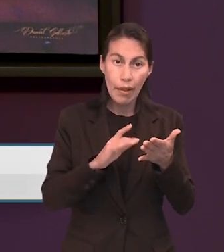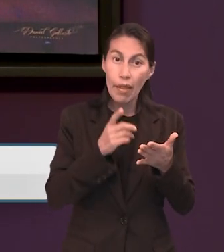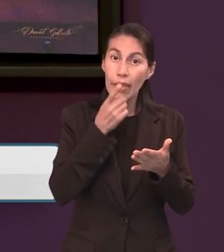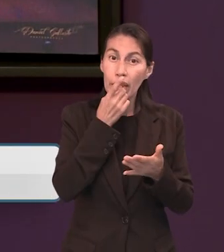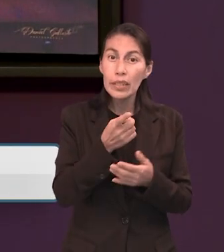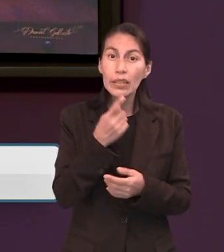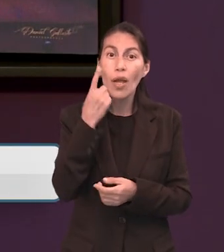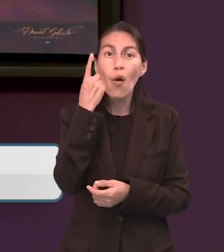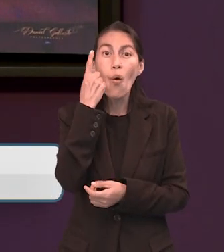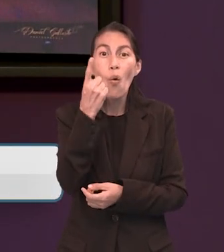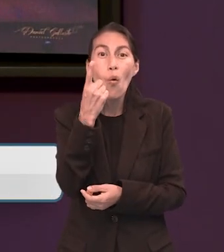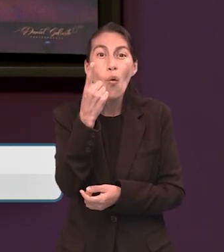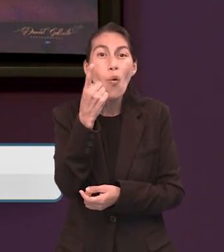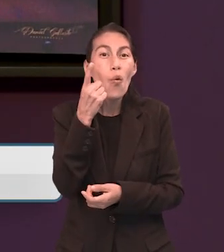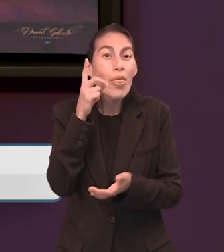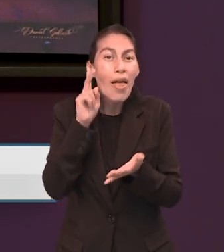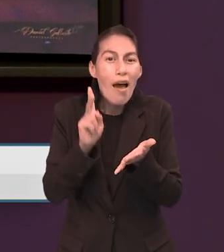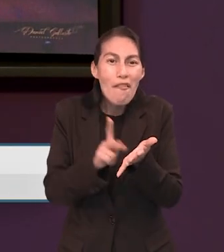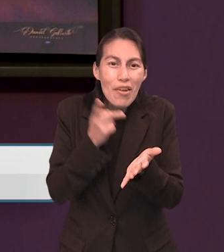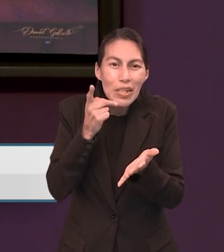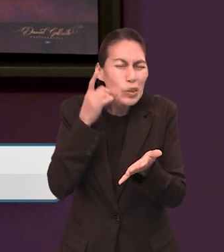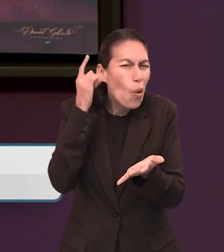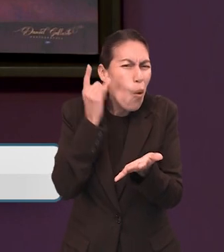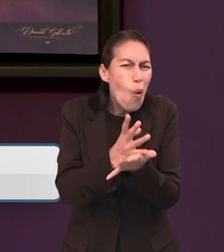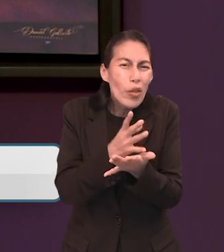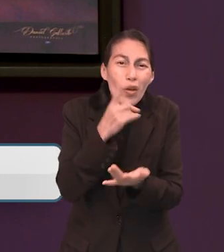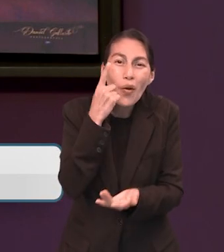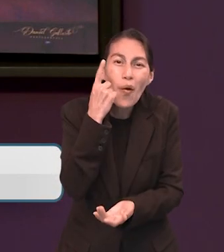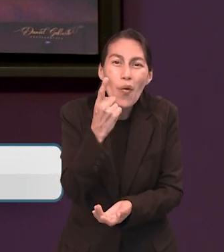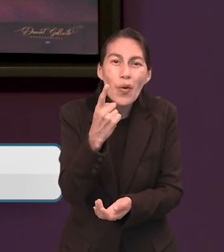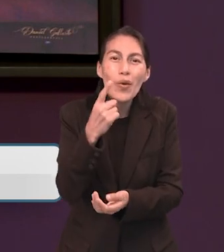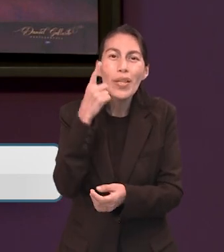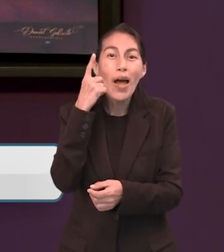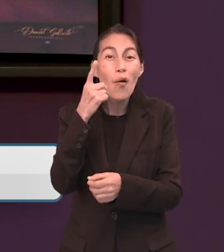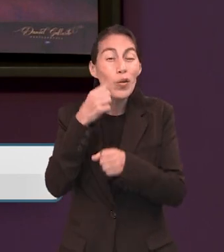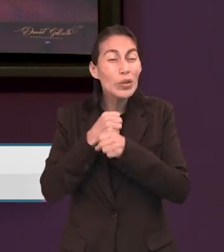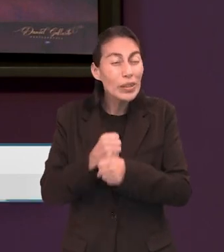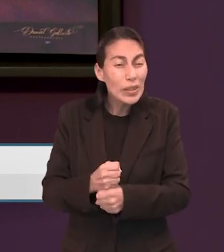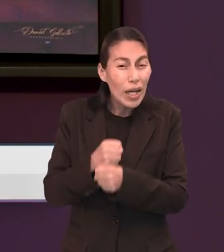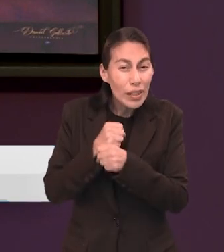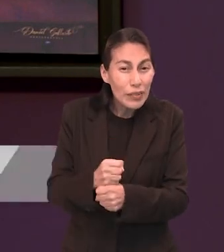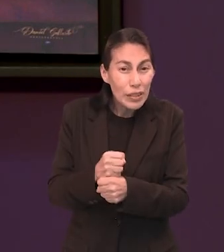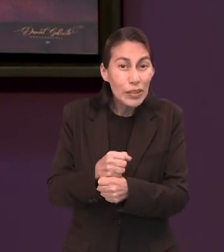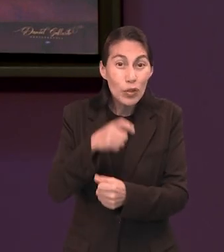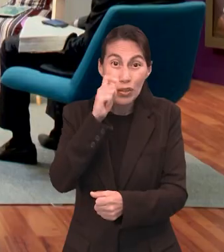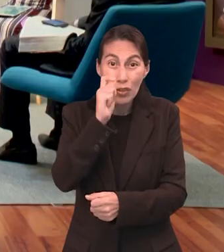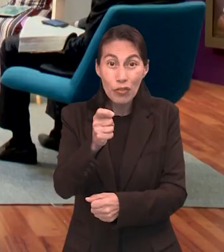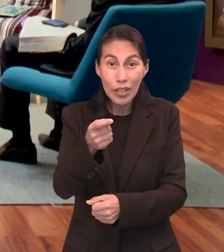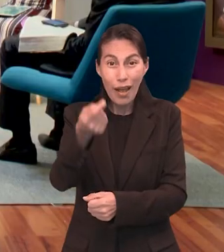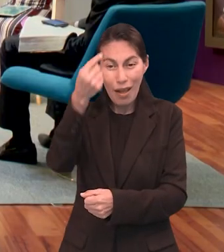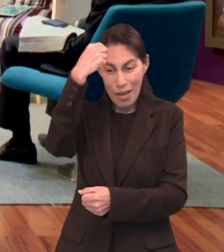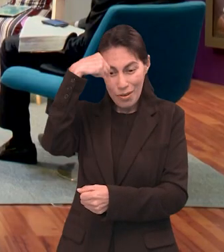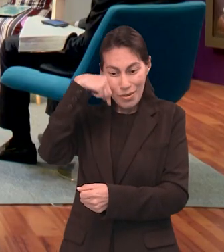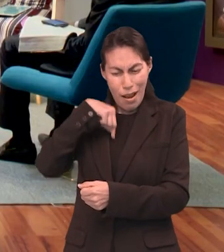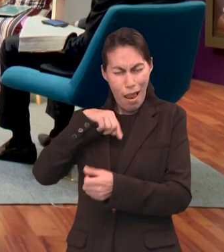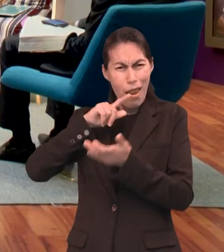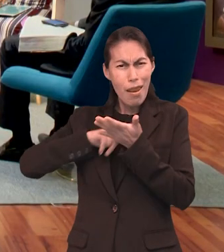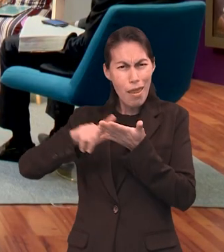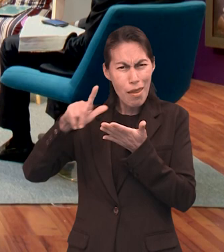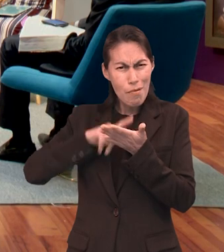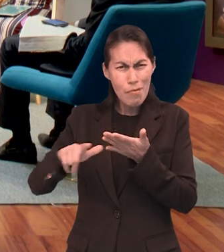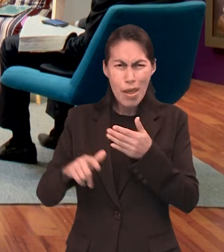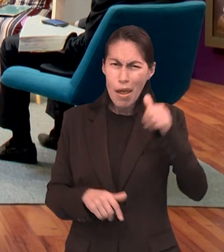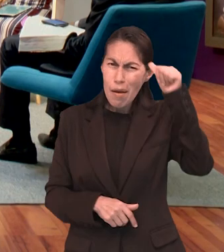Jesús una vez para siempre, un solo sacrificio, ¿no? Y esto quiere decir que limpia nuestra conciencia,